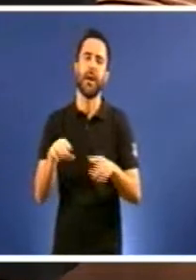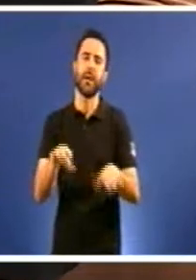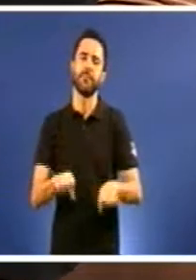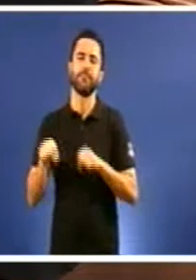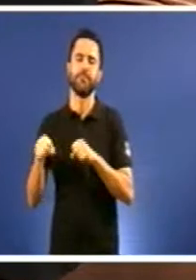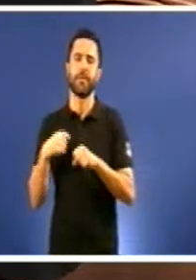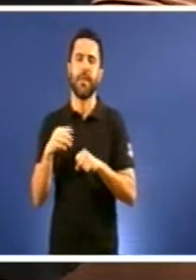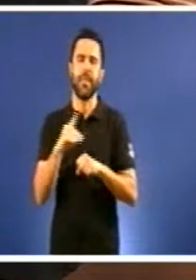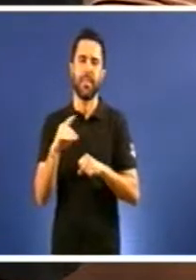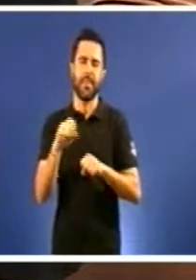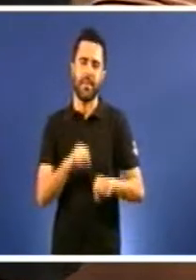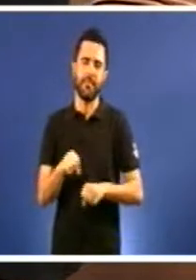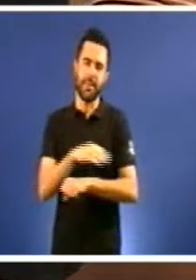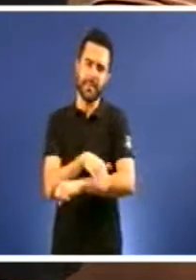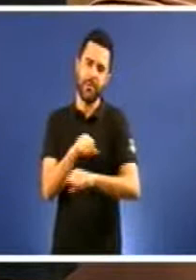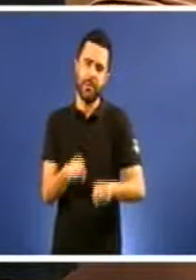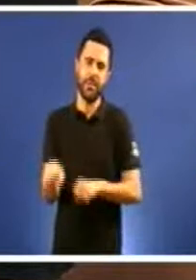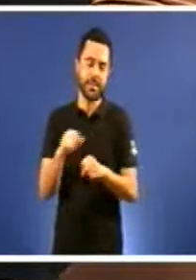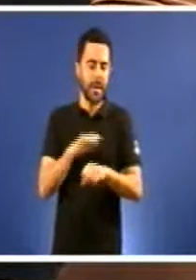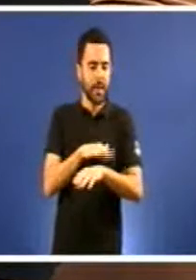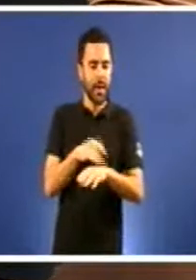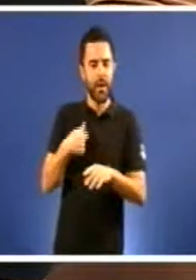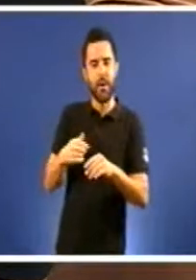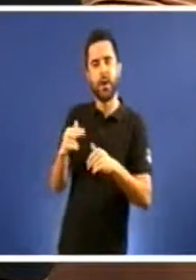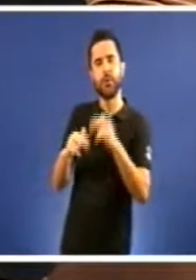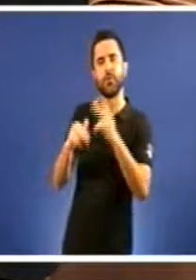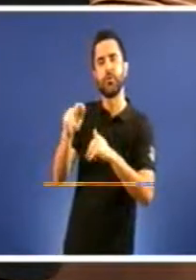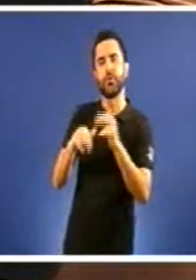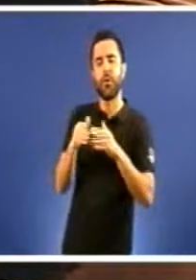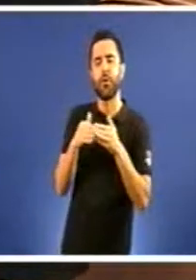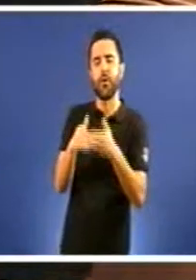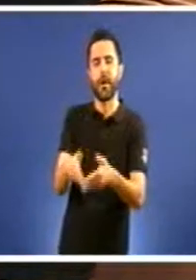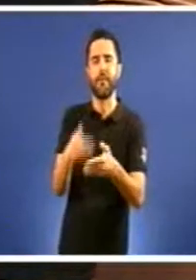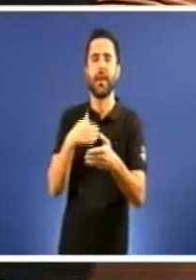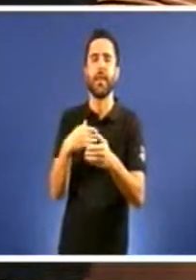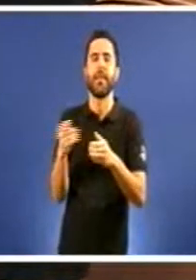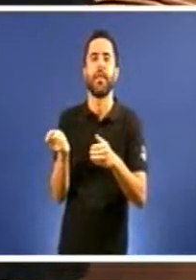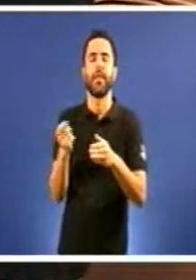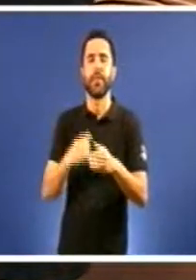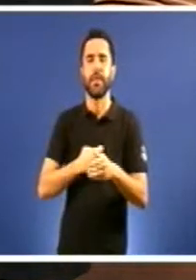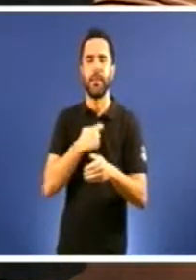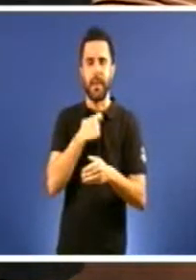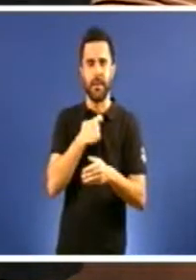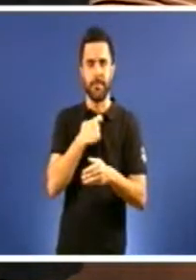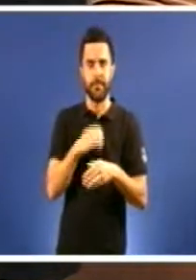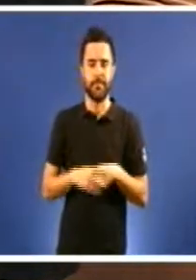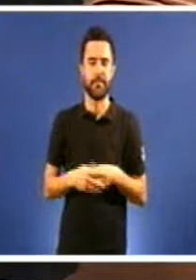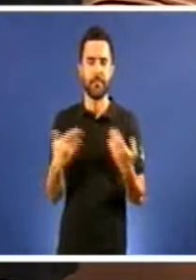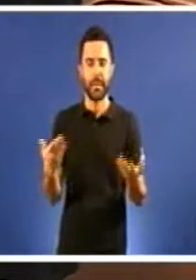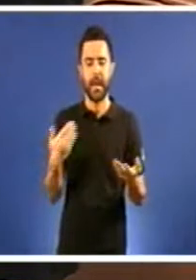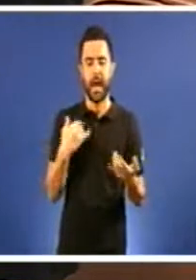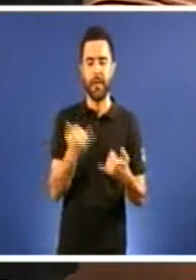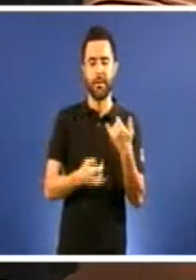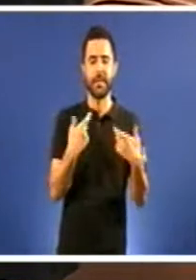Fene para a construcción naval civil. Sabe cale a consecuencia, señor Feijó, que en 2011 o setor naval de